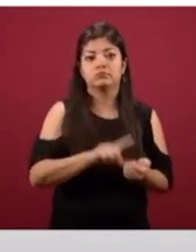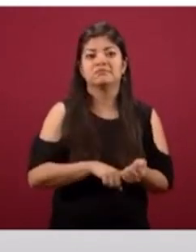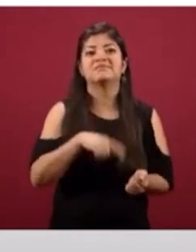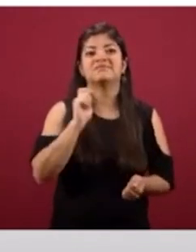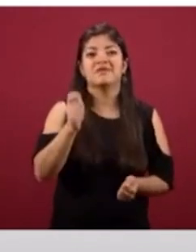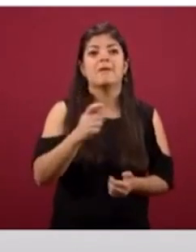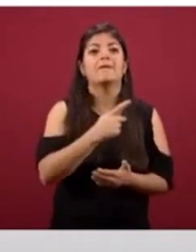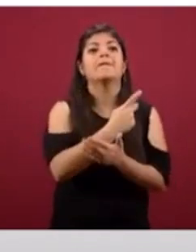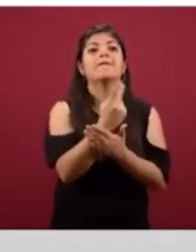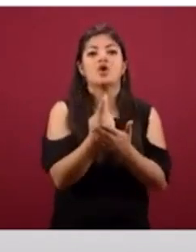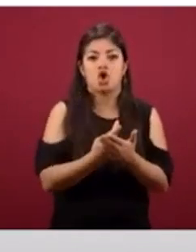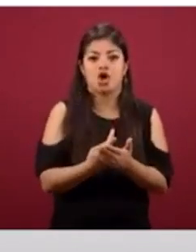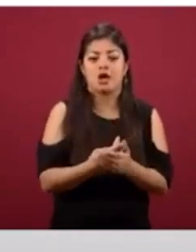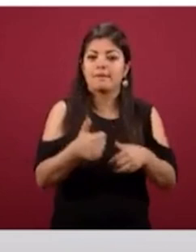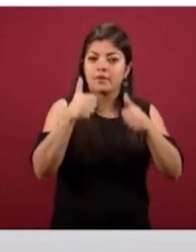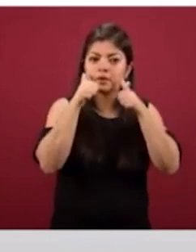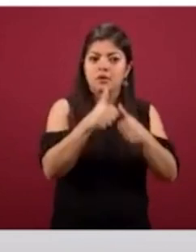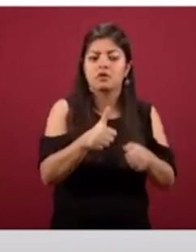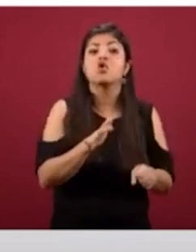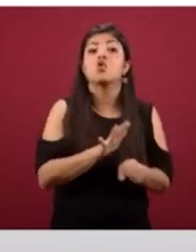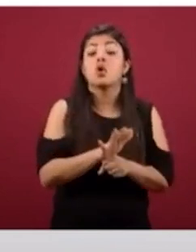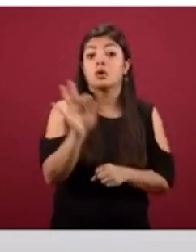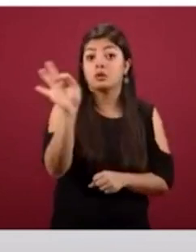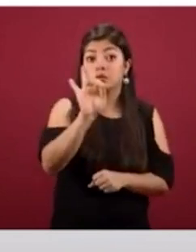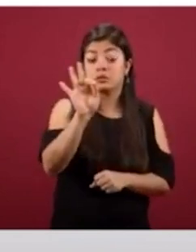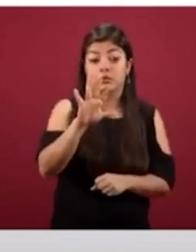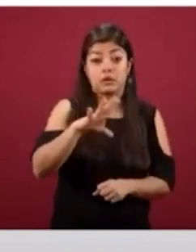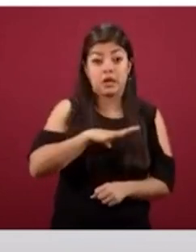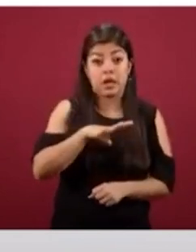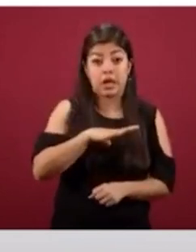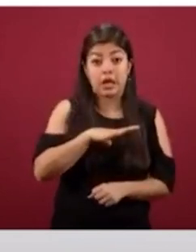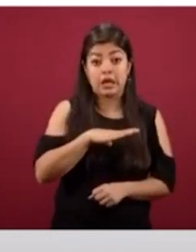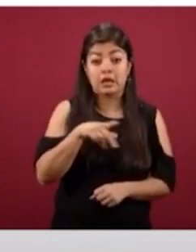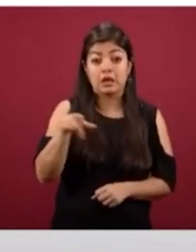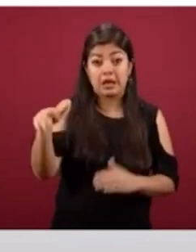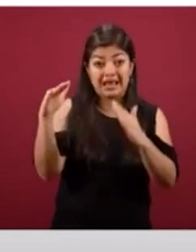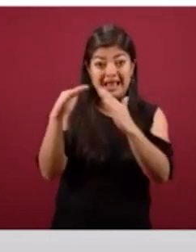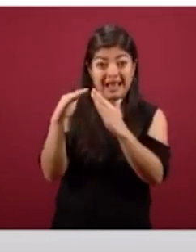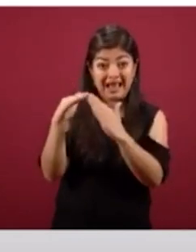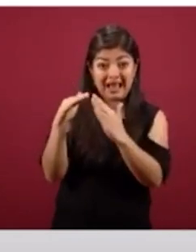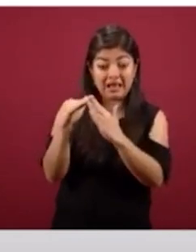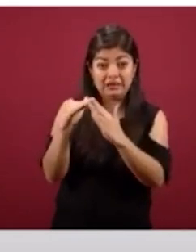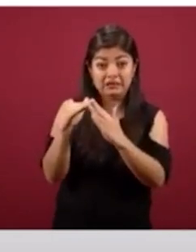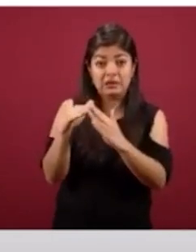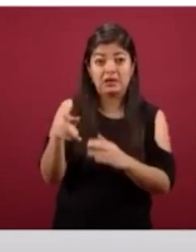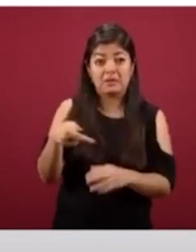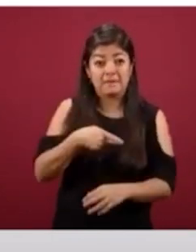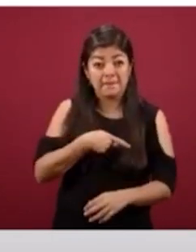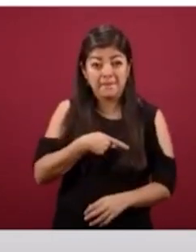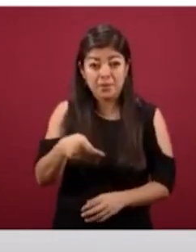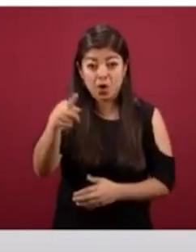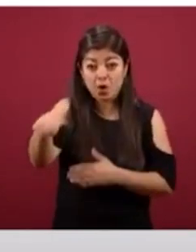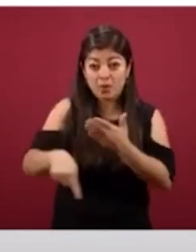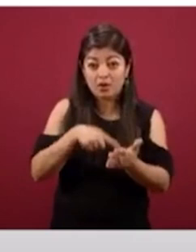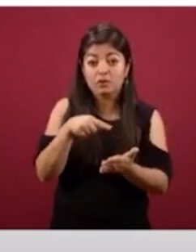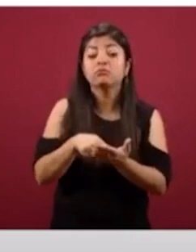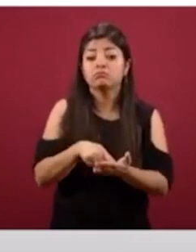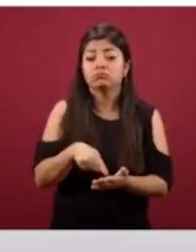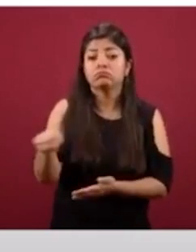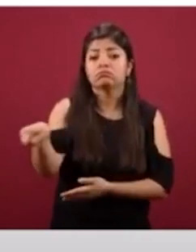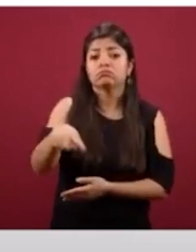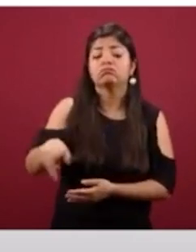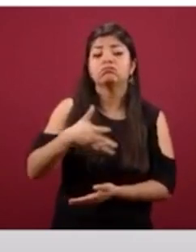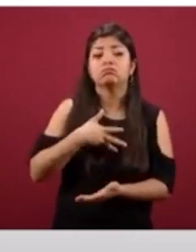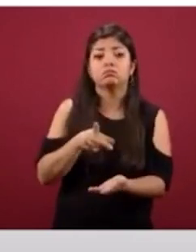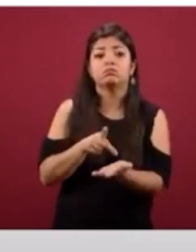universales y el requisito es que si están esos domicilios, esas viviendas en lugares pobres, tienen derecho